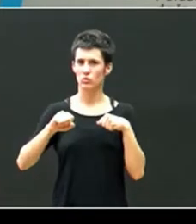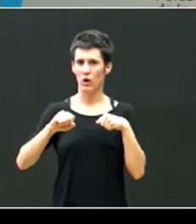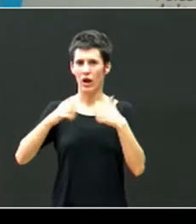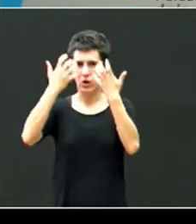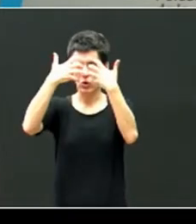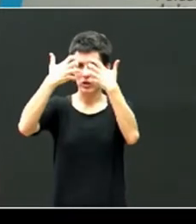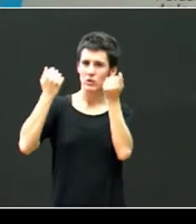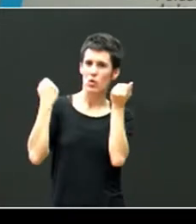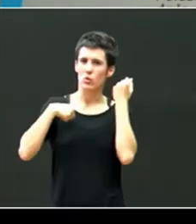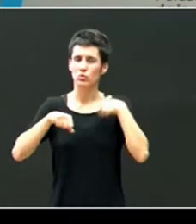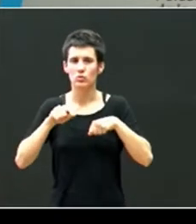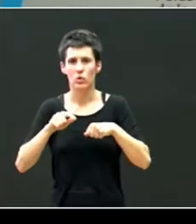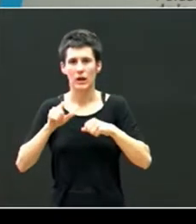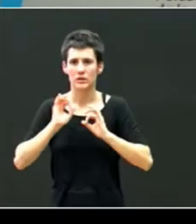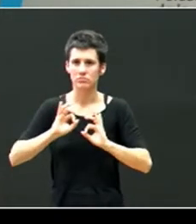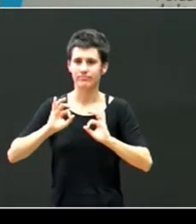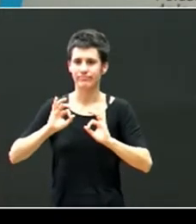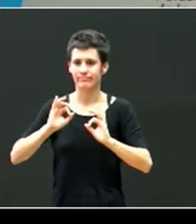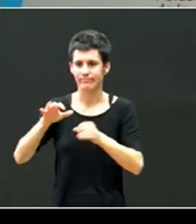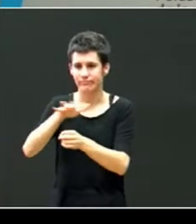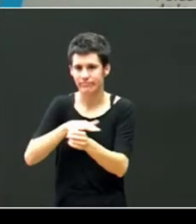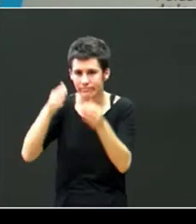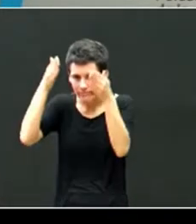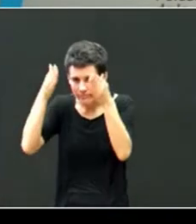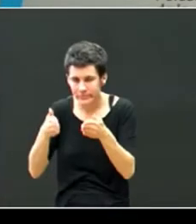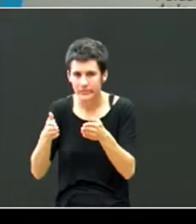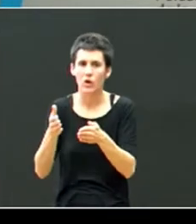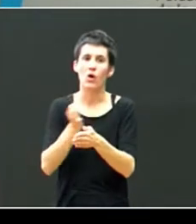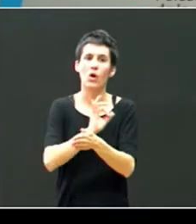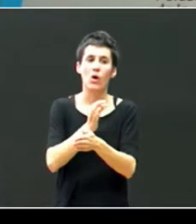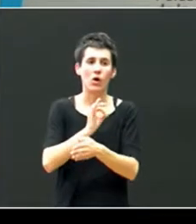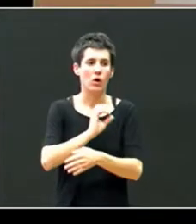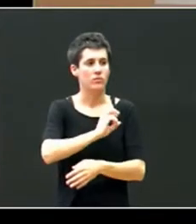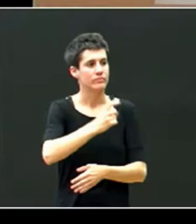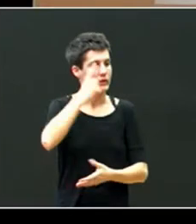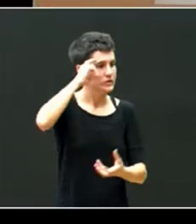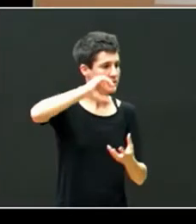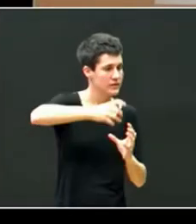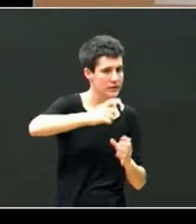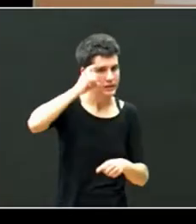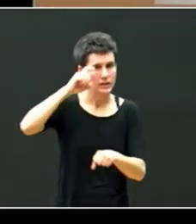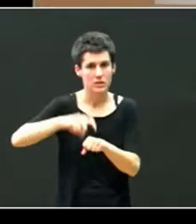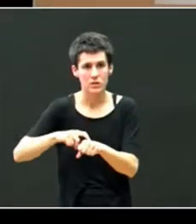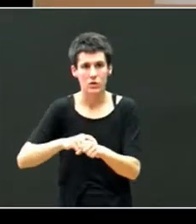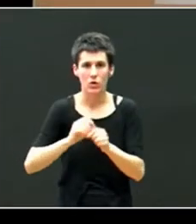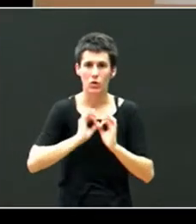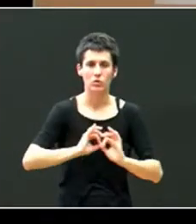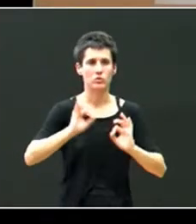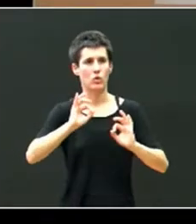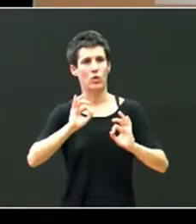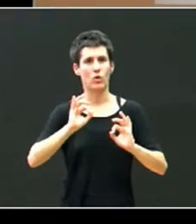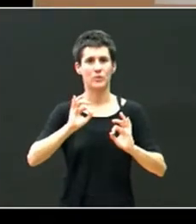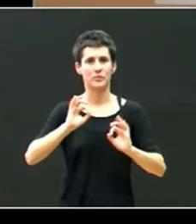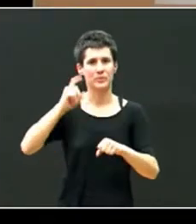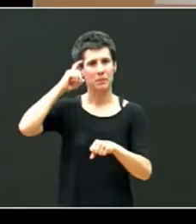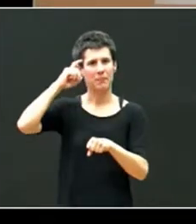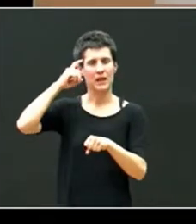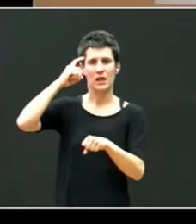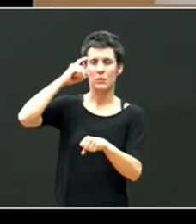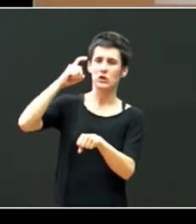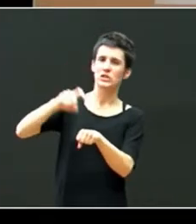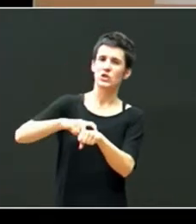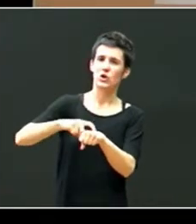un número bastante elevado de ellos o tenemos psiquiatras psicólogos muy psicologicistas que le dan